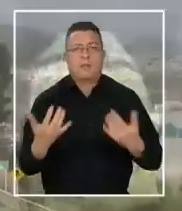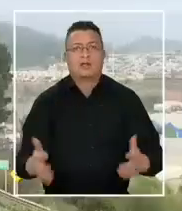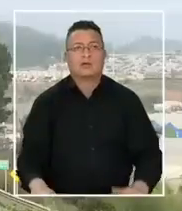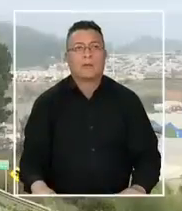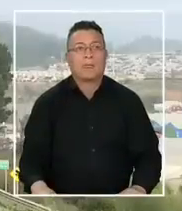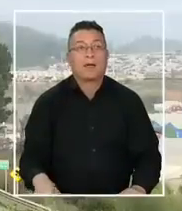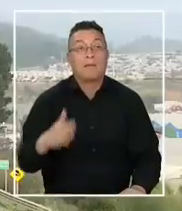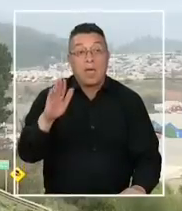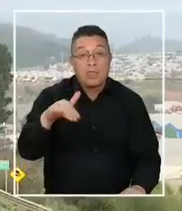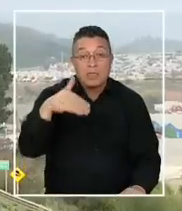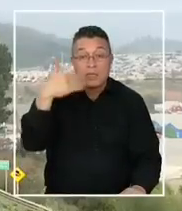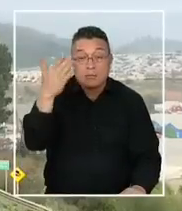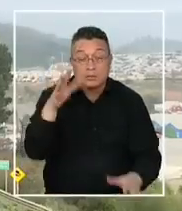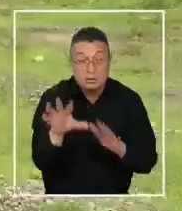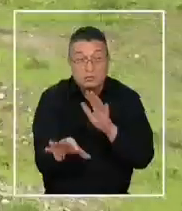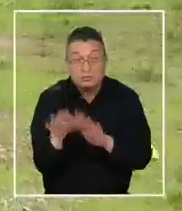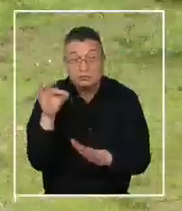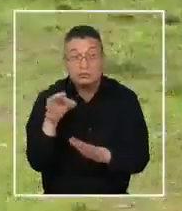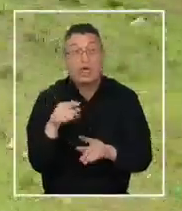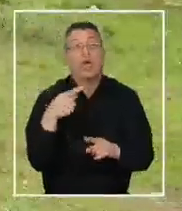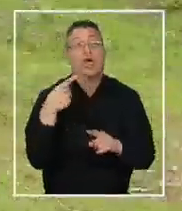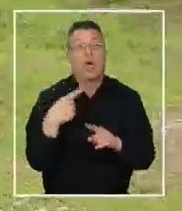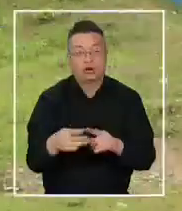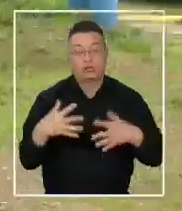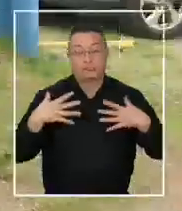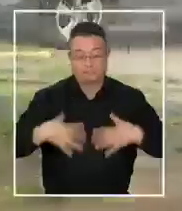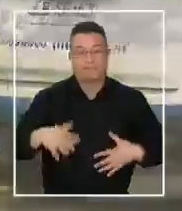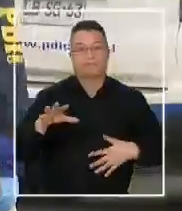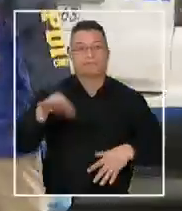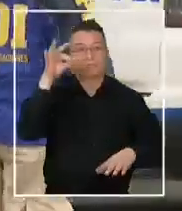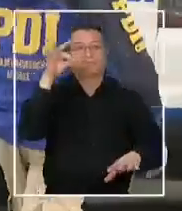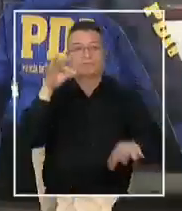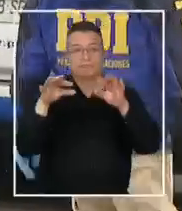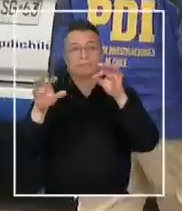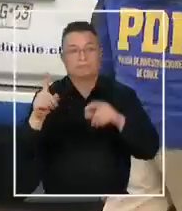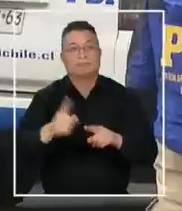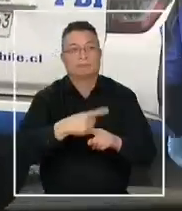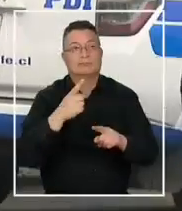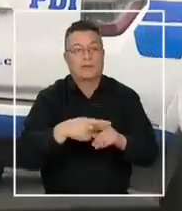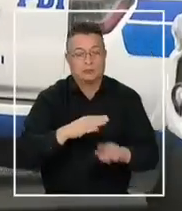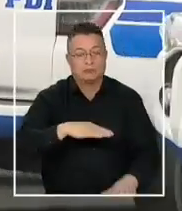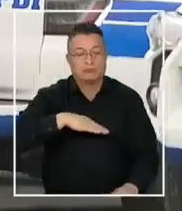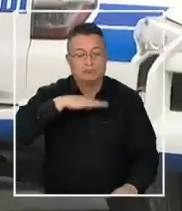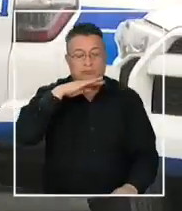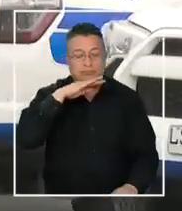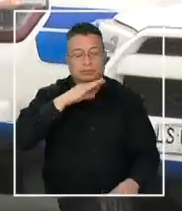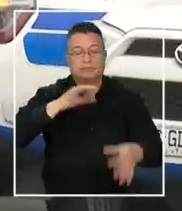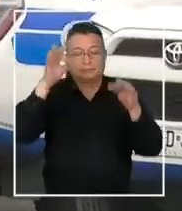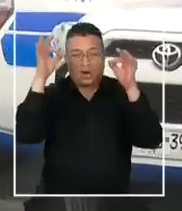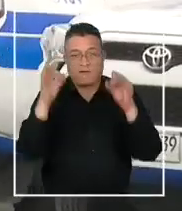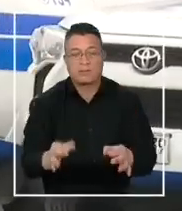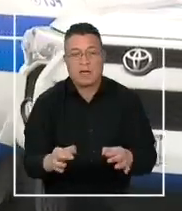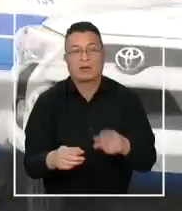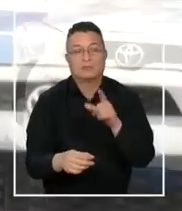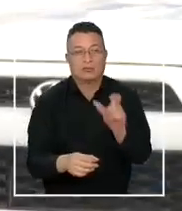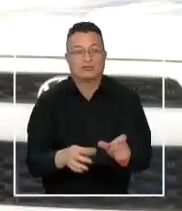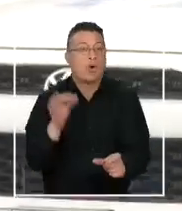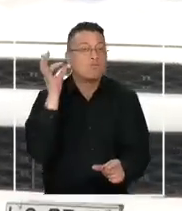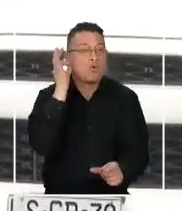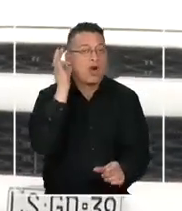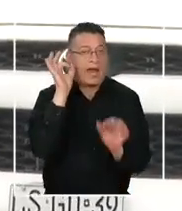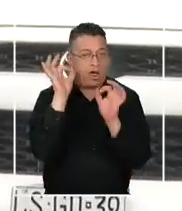El día siguiente del hallazgo aparecieron partes de vestimentas y otros restos suficiente para confirmar que se trataba de un cuerpo